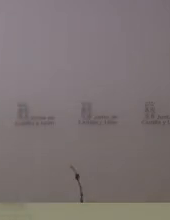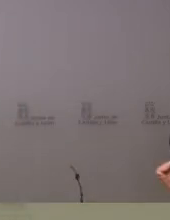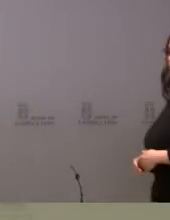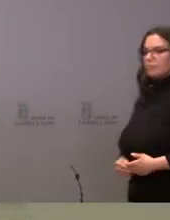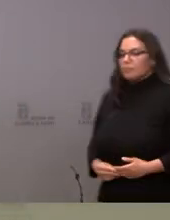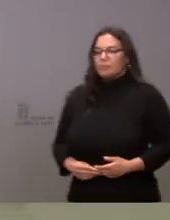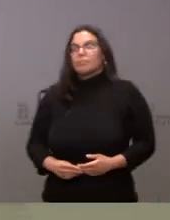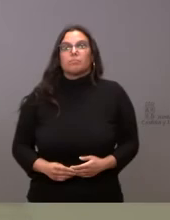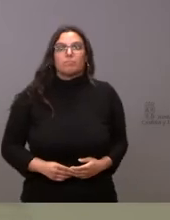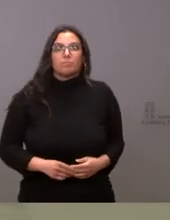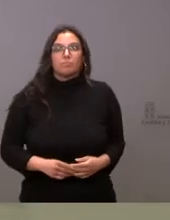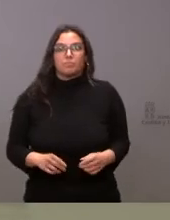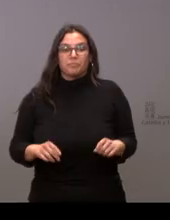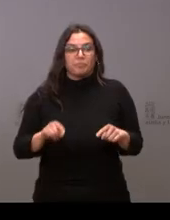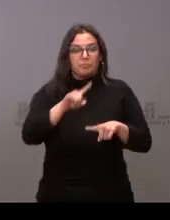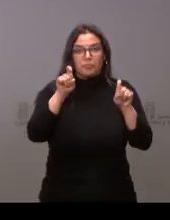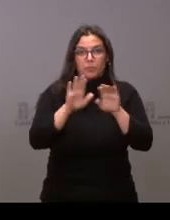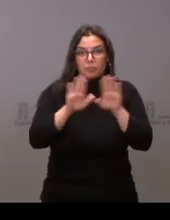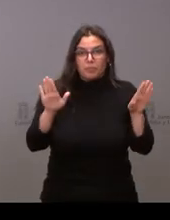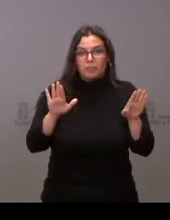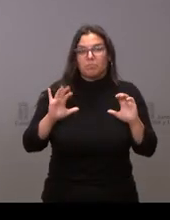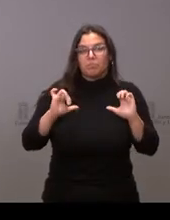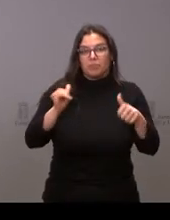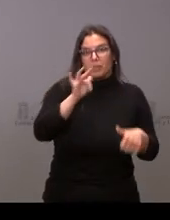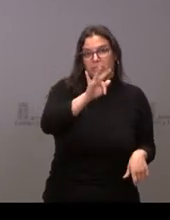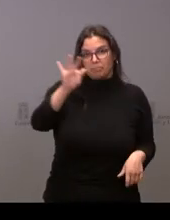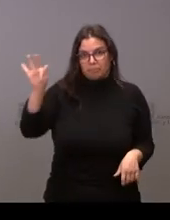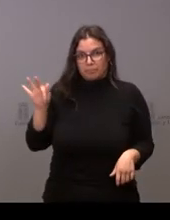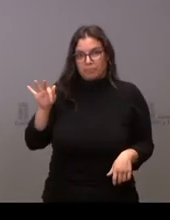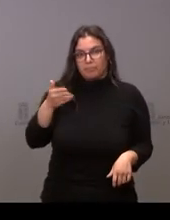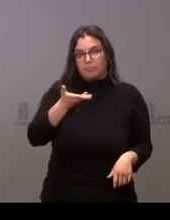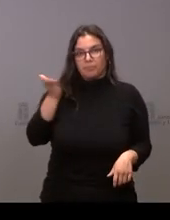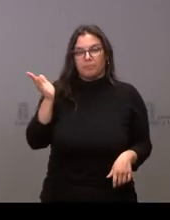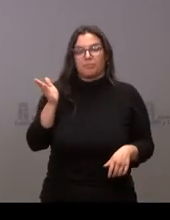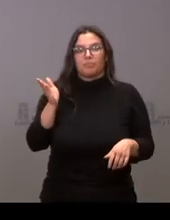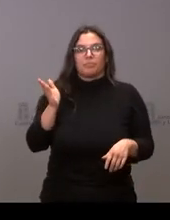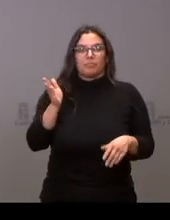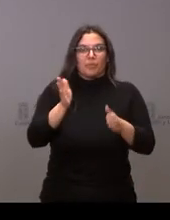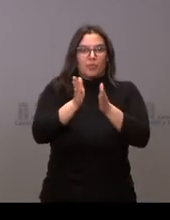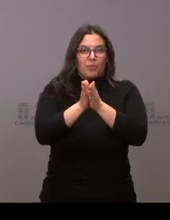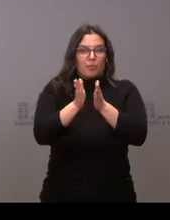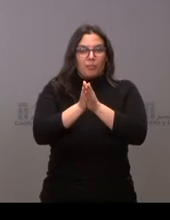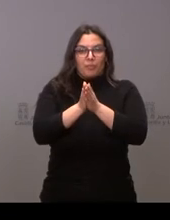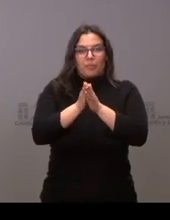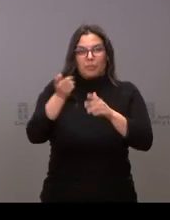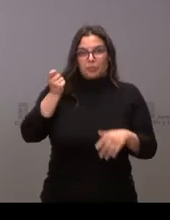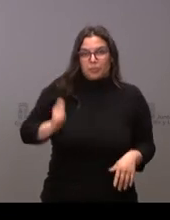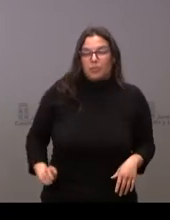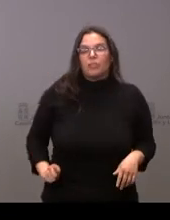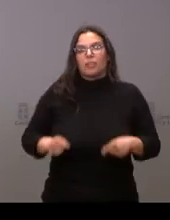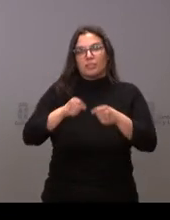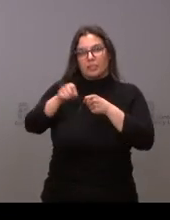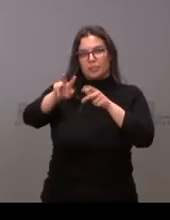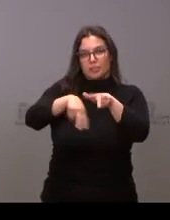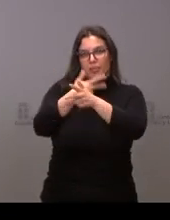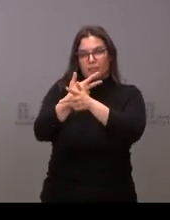Si no hay más preguntas en la sala vamos a abrir como siempre hacemos un turno con aquellos profesionales que nos siguen por